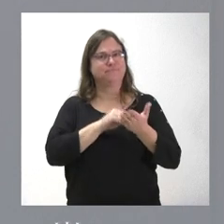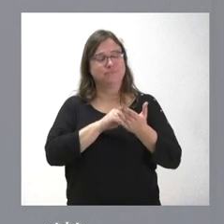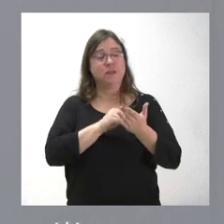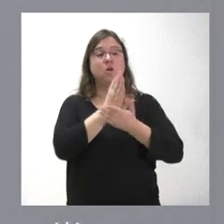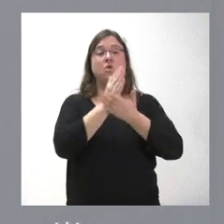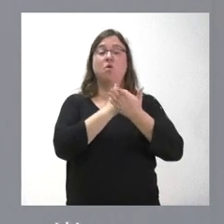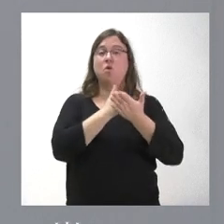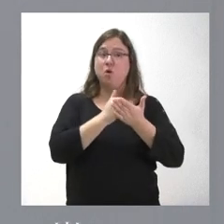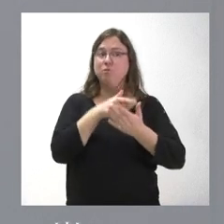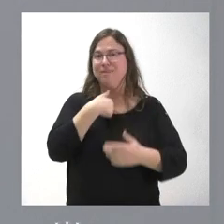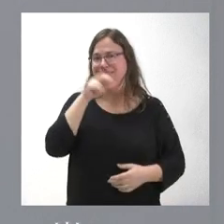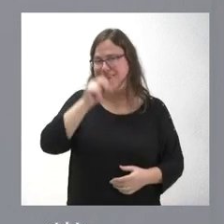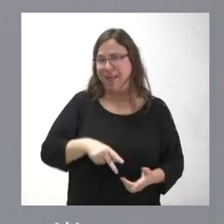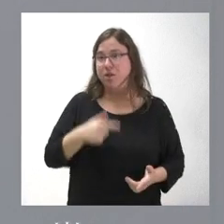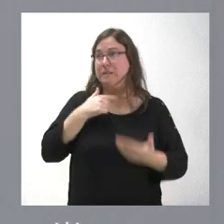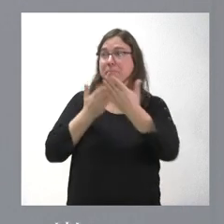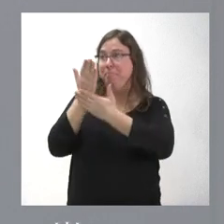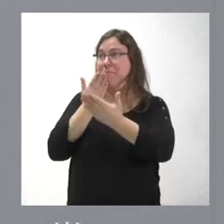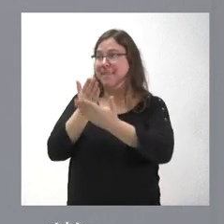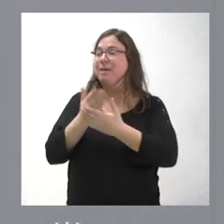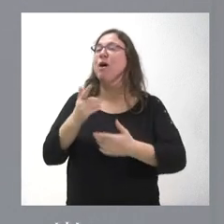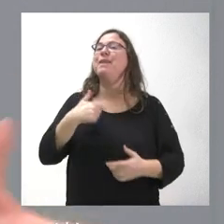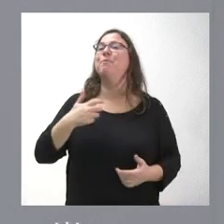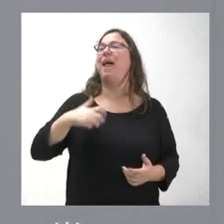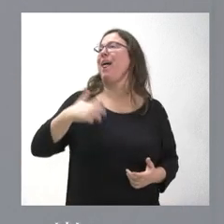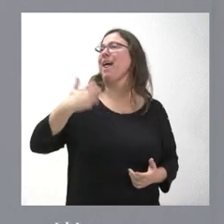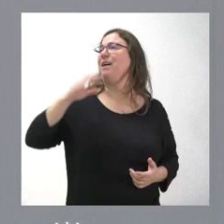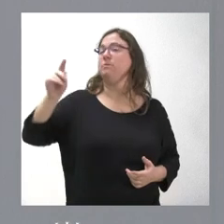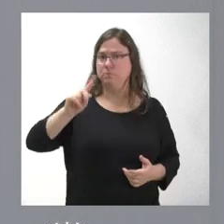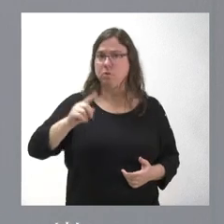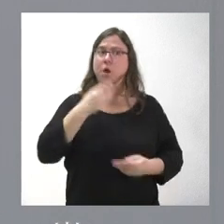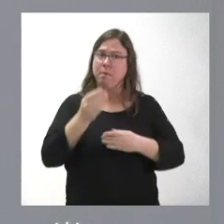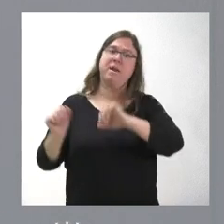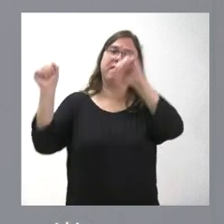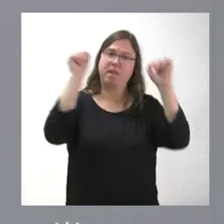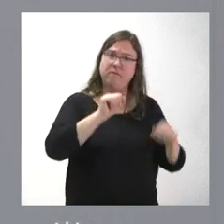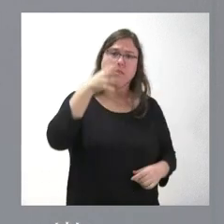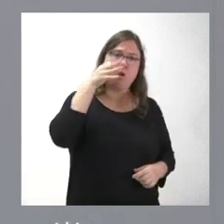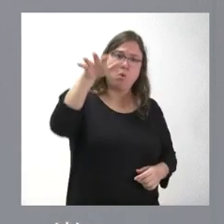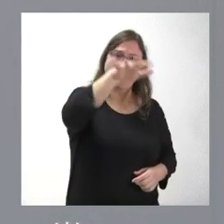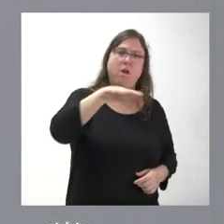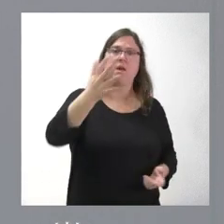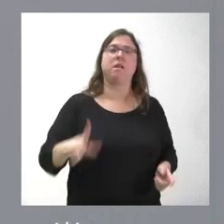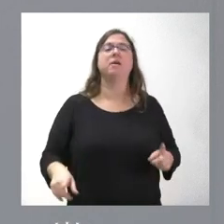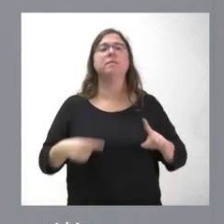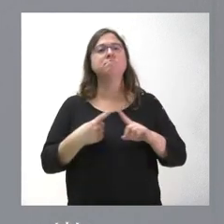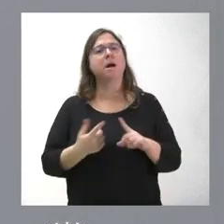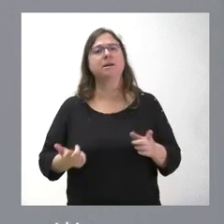comunidades autónomas tenemos razón cuando estamos pidiendo cosas. No lo hacemos solo por molestar, lo hacemos por defender al mundo rural, lo hacemos por